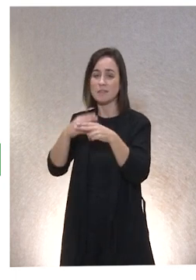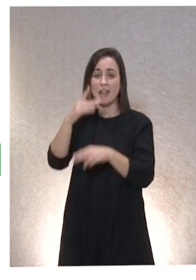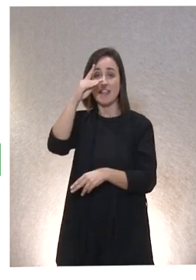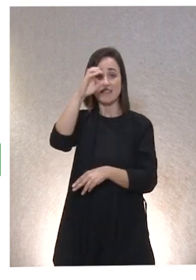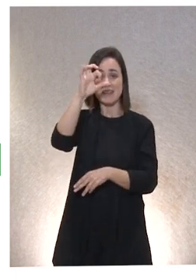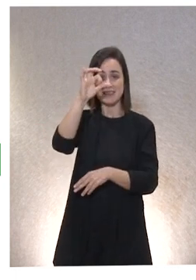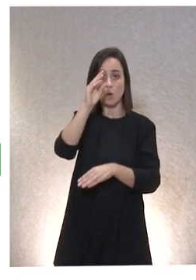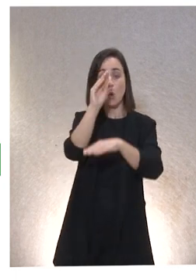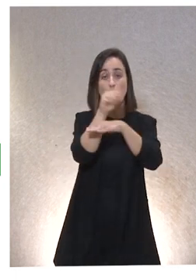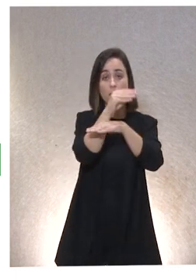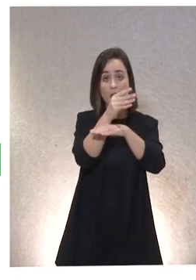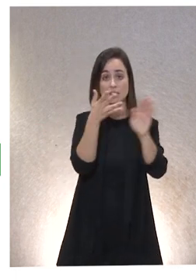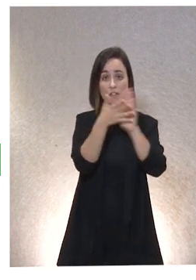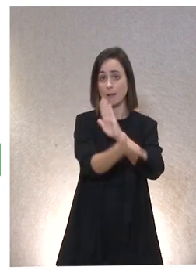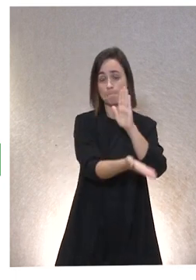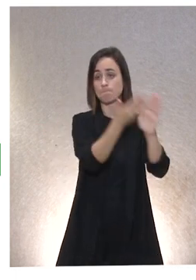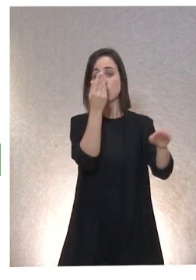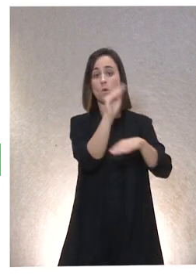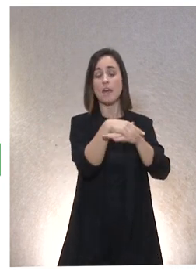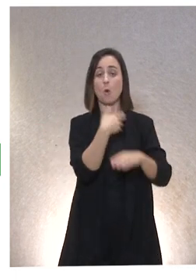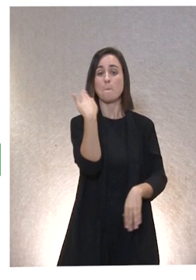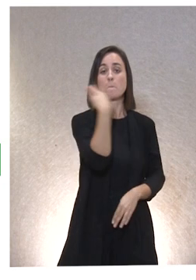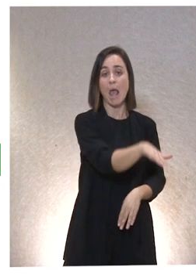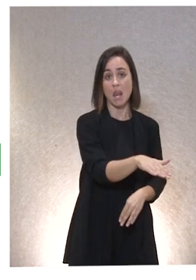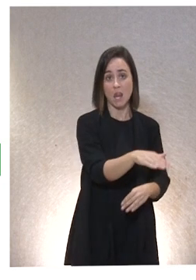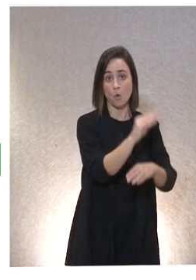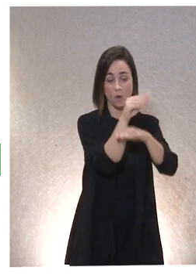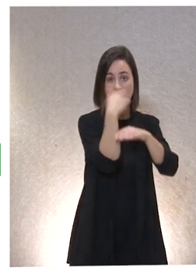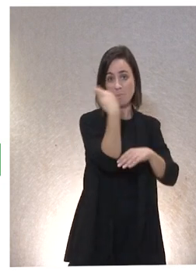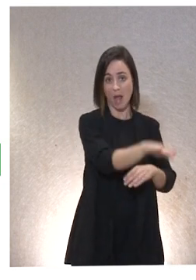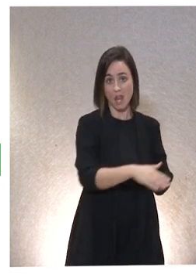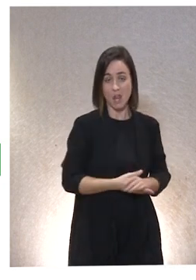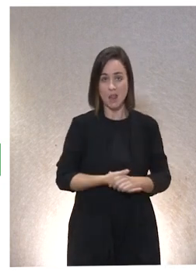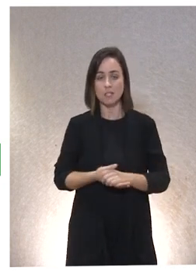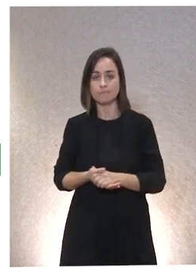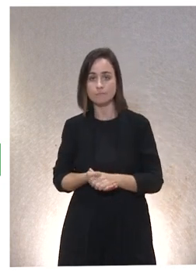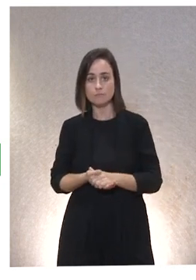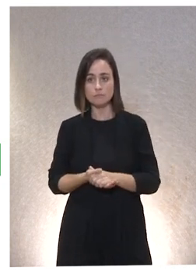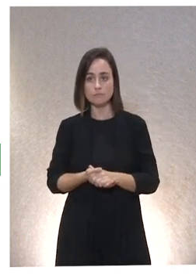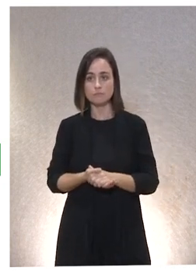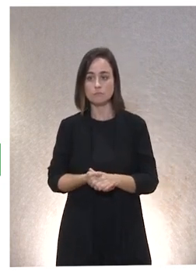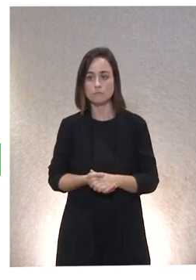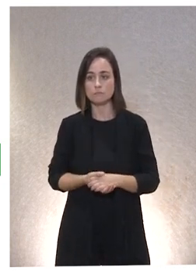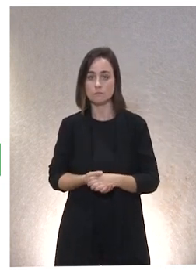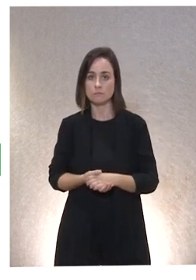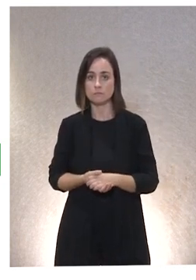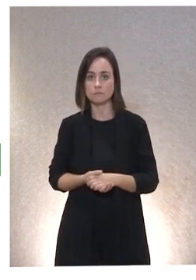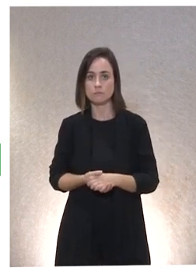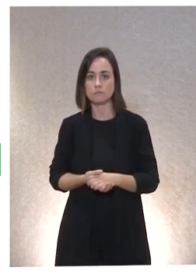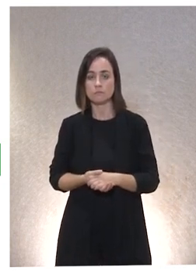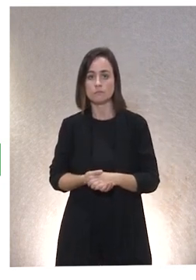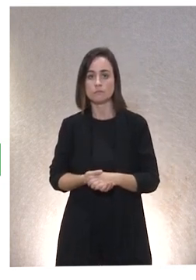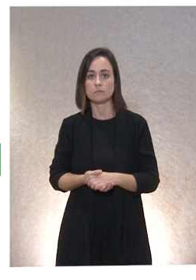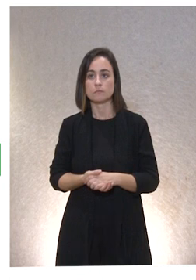ejemplo que he puesto, y puede llegar a ser mal cuidar. No hay que olvidar. Otra consideración. En los cuidados, aunque esté